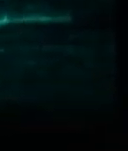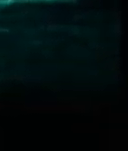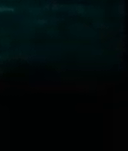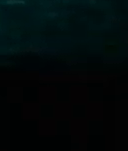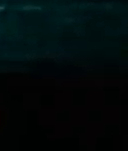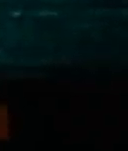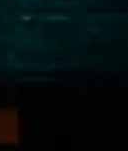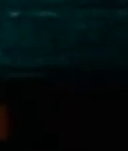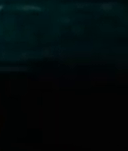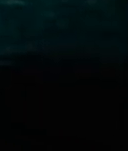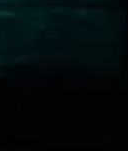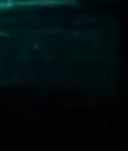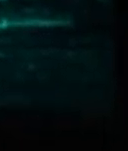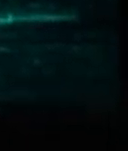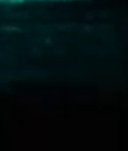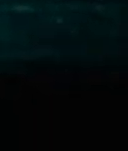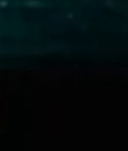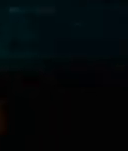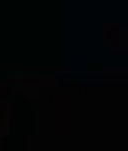Gracias por ver el video. Gracias por ver video.